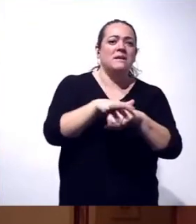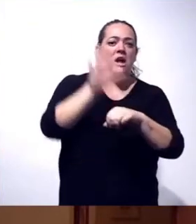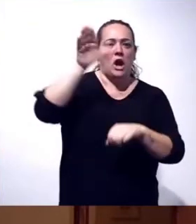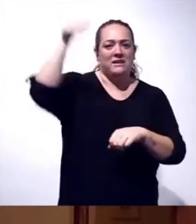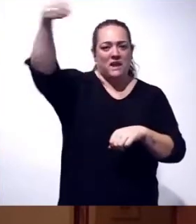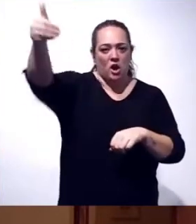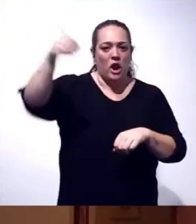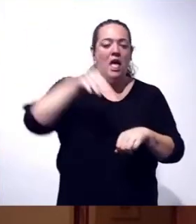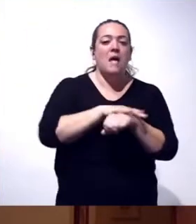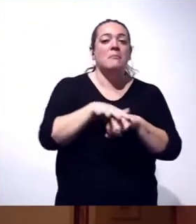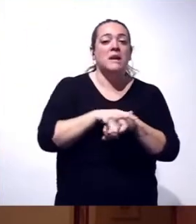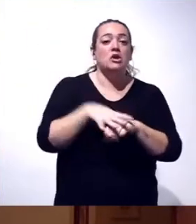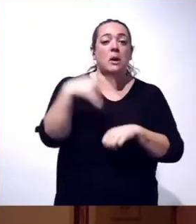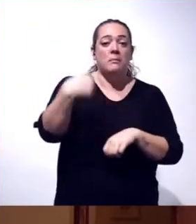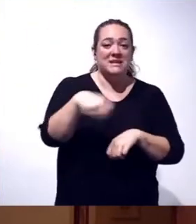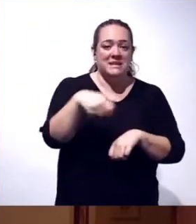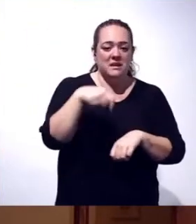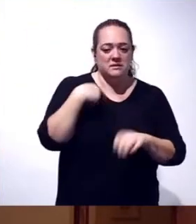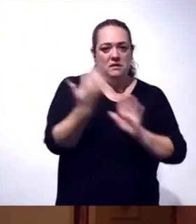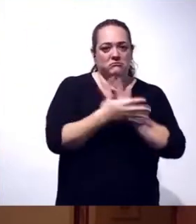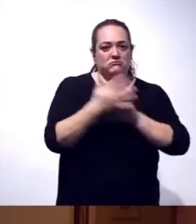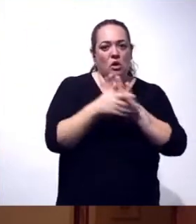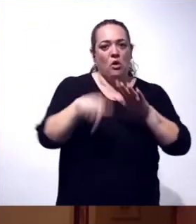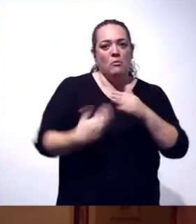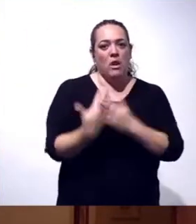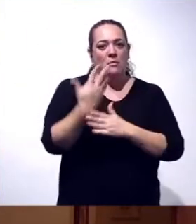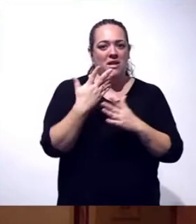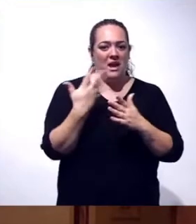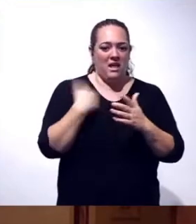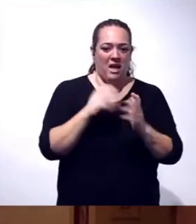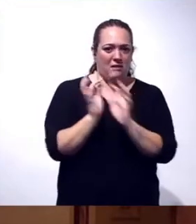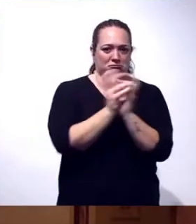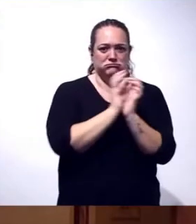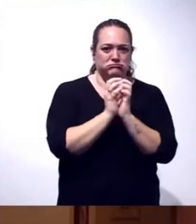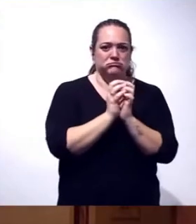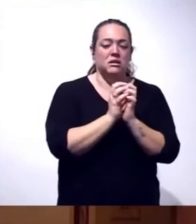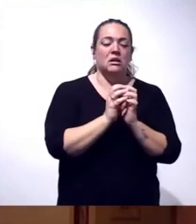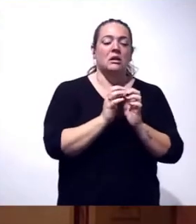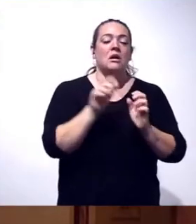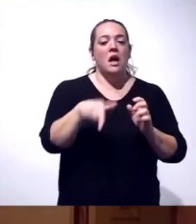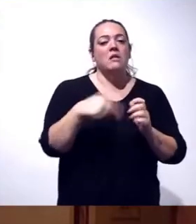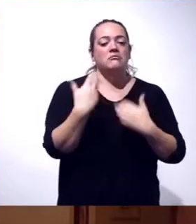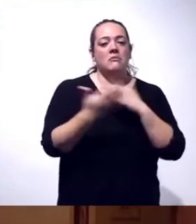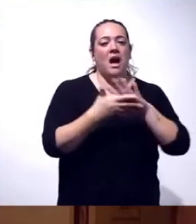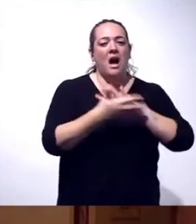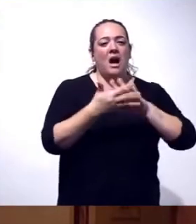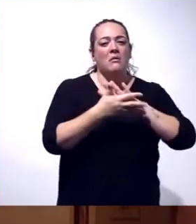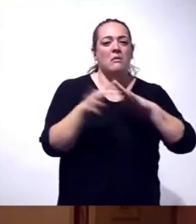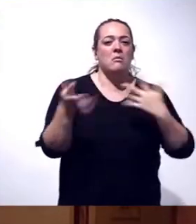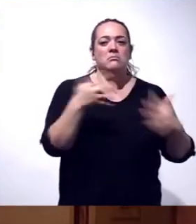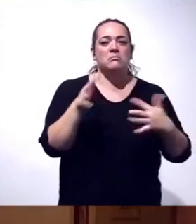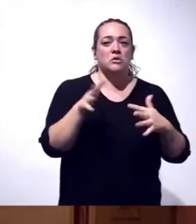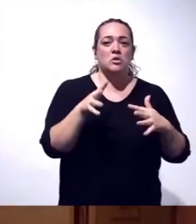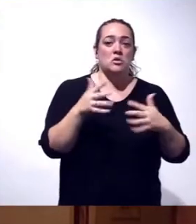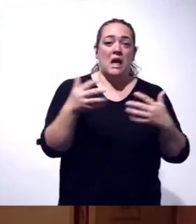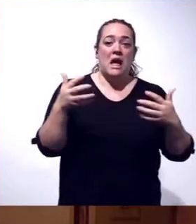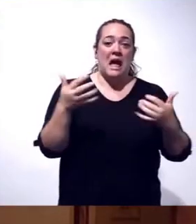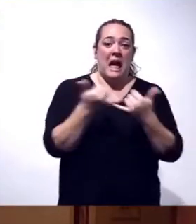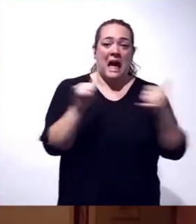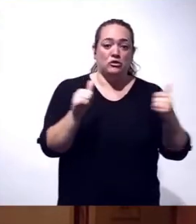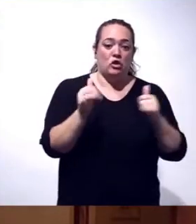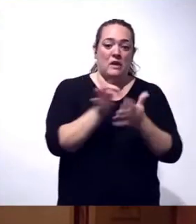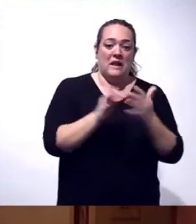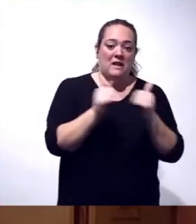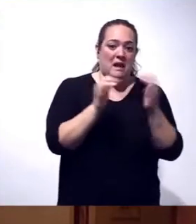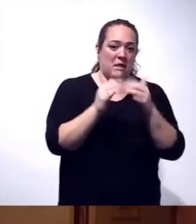hablado esta mañana con el ministro de Presidencia, que coincidimos a primera hora de la mañana. Ahí ya hablamos de que iba a ser casi seguro suspendido todos los actos en